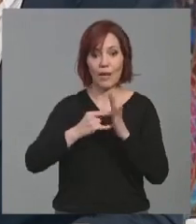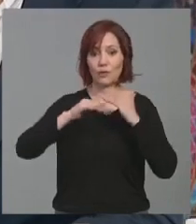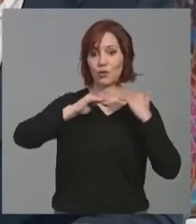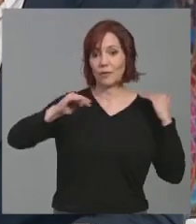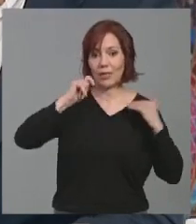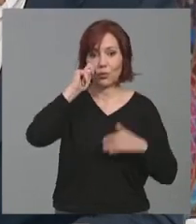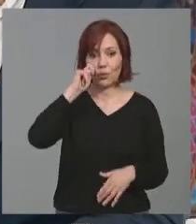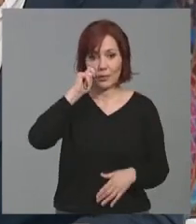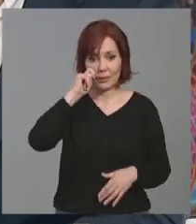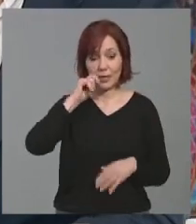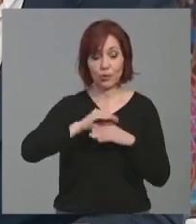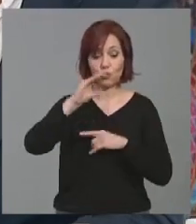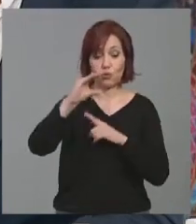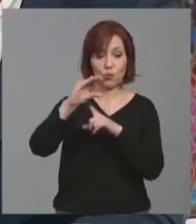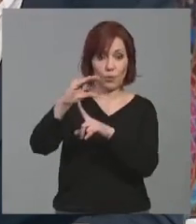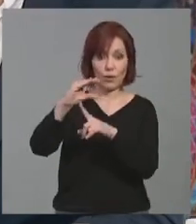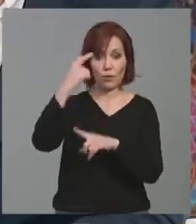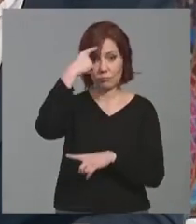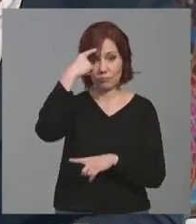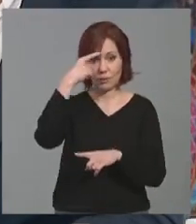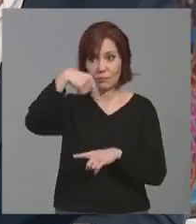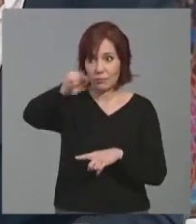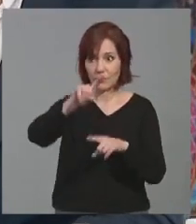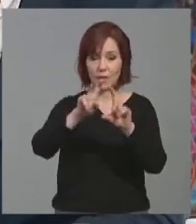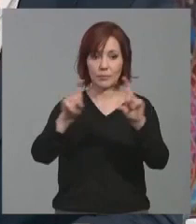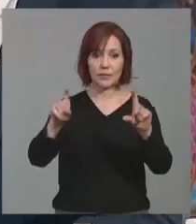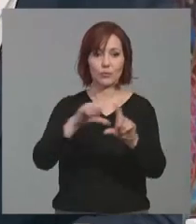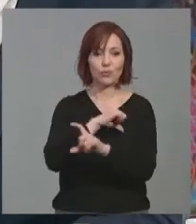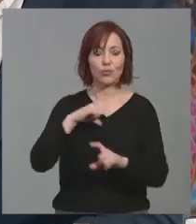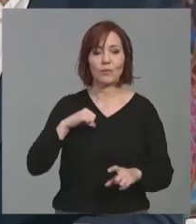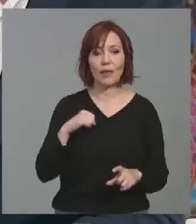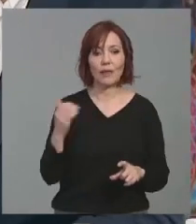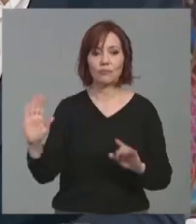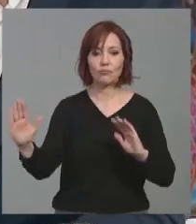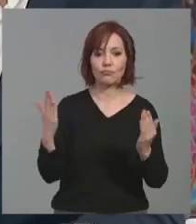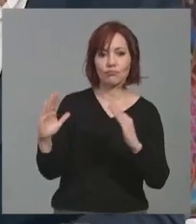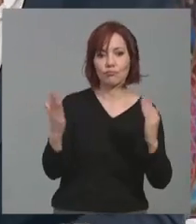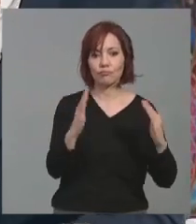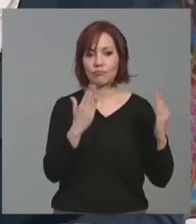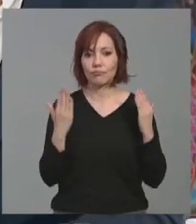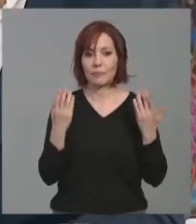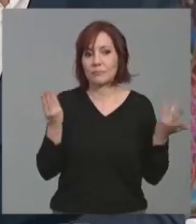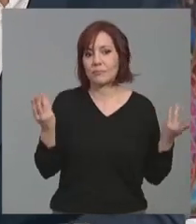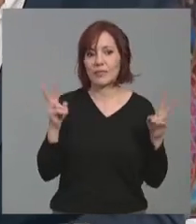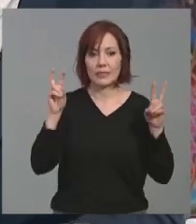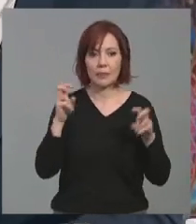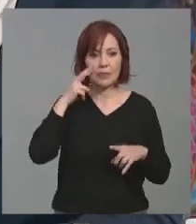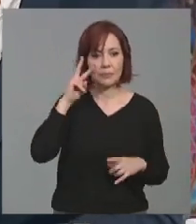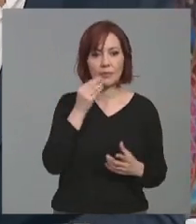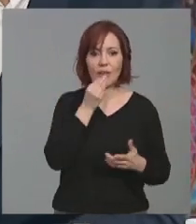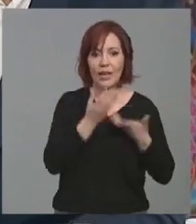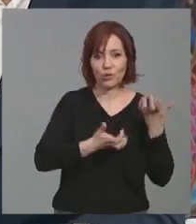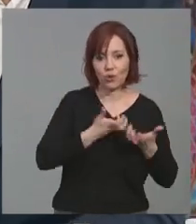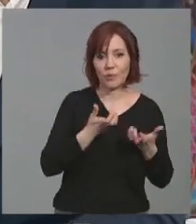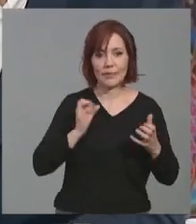que el sector privado tomase la iniciativa, pusiese encima de la mesa, pues, experiencias, ¿no? Desde gastronómicas, teatrales,